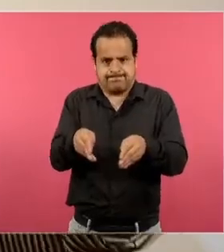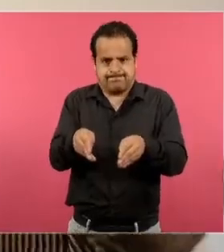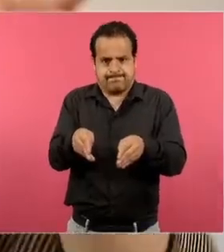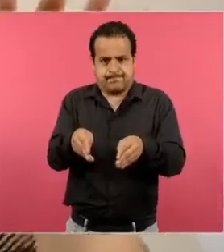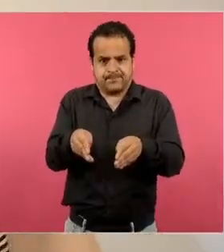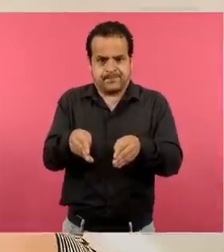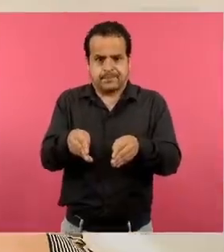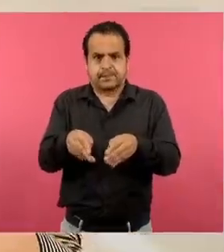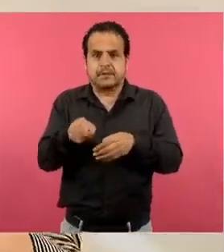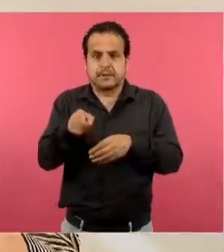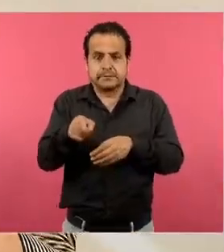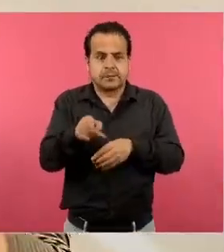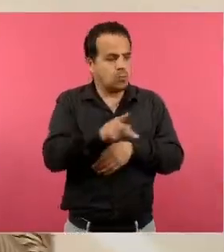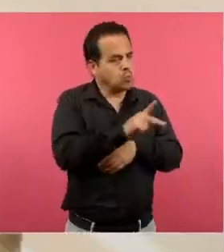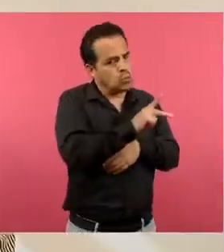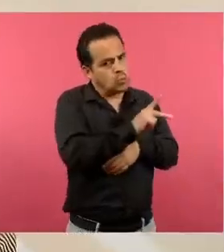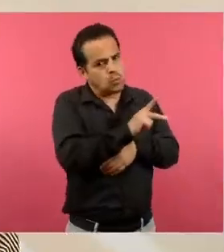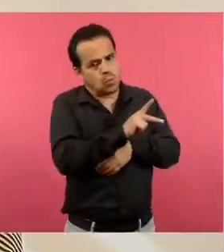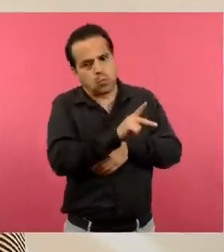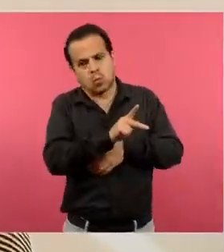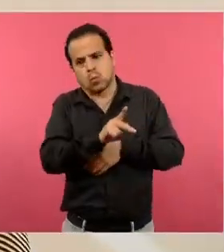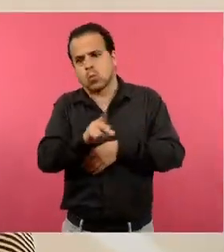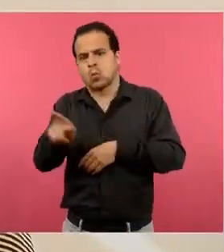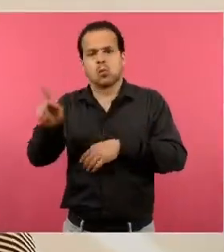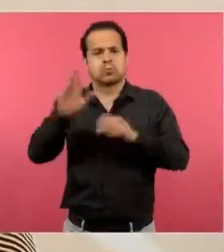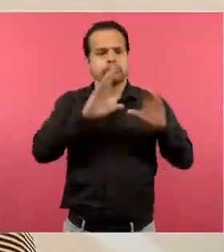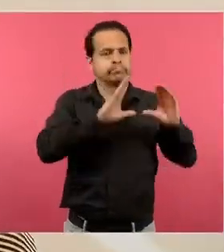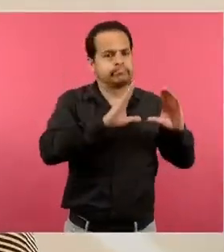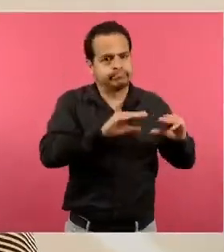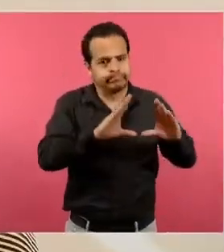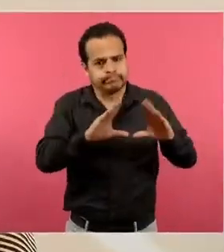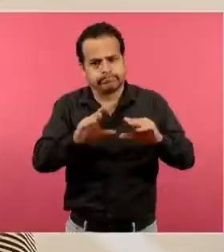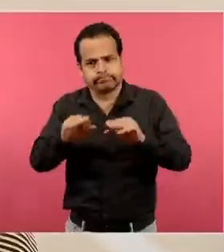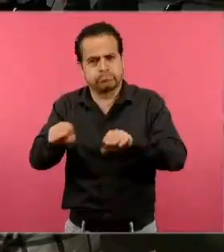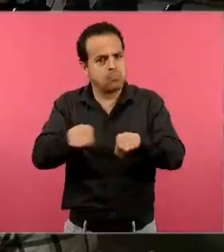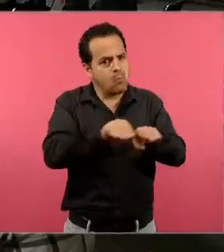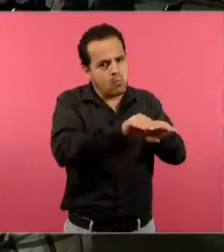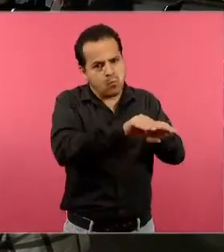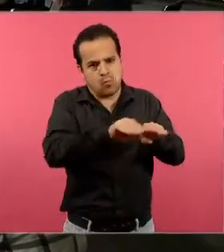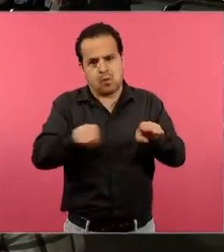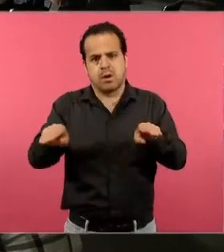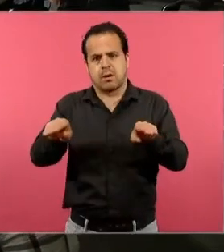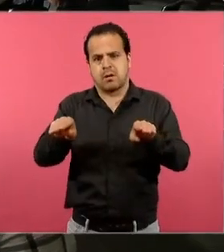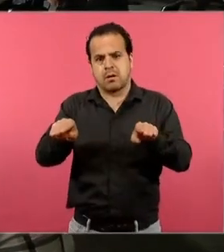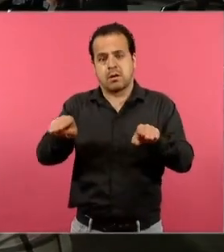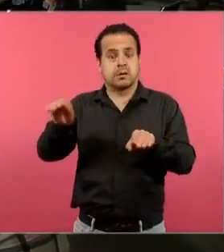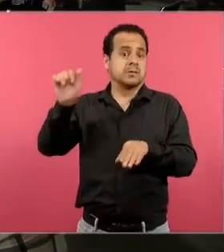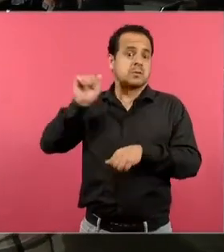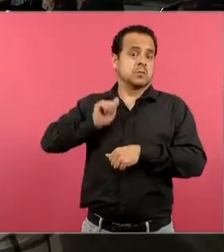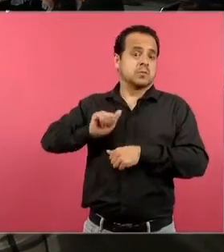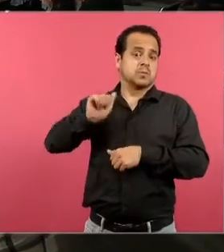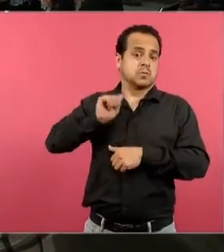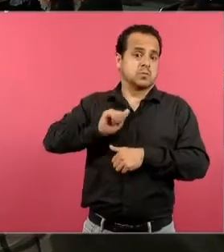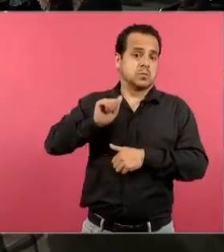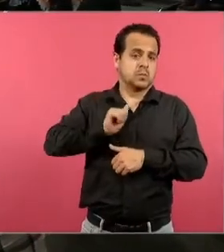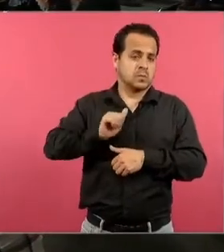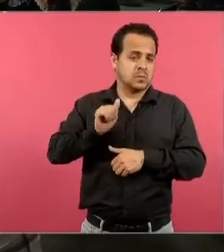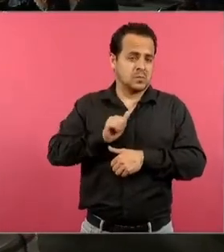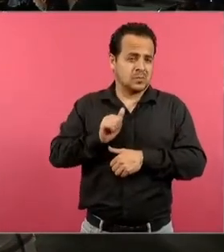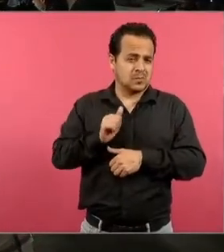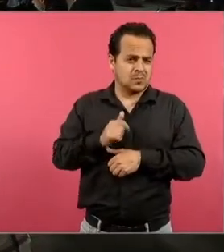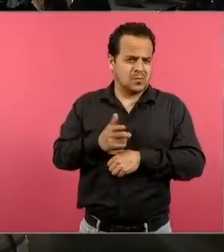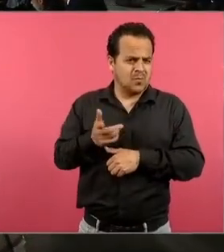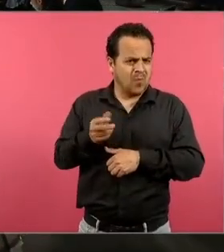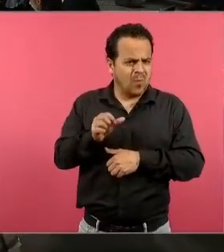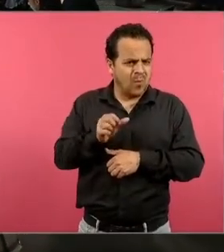contenido para todos de la misma manera, solo sucede ya en muy pocos países, en muchos otros las provincias o los estados definen,